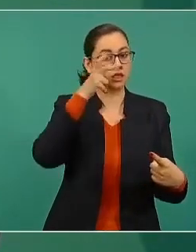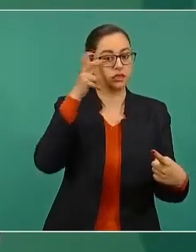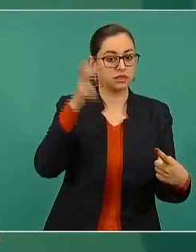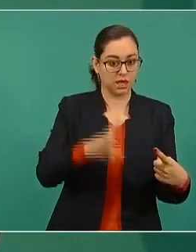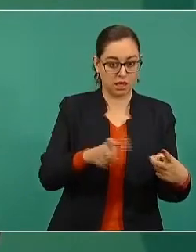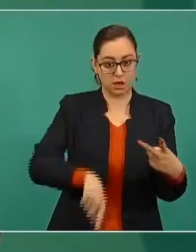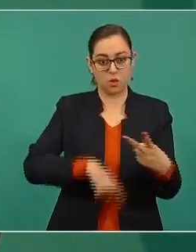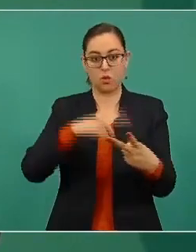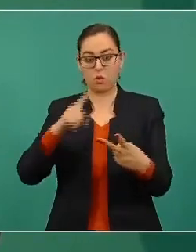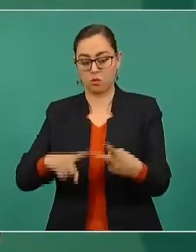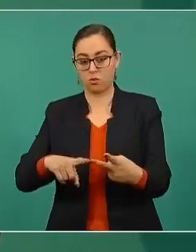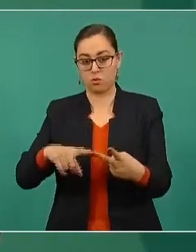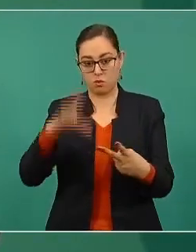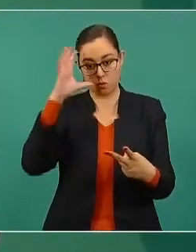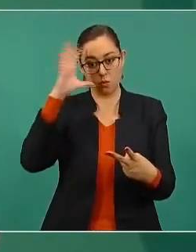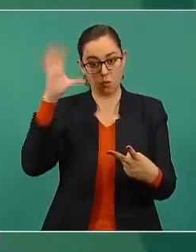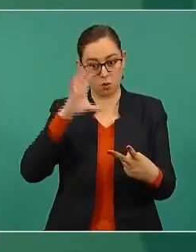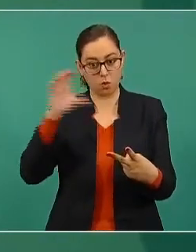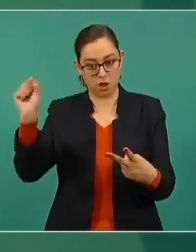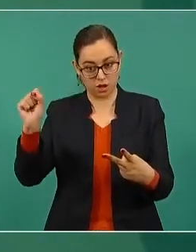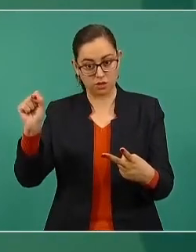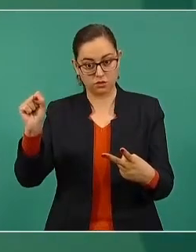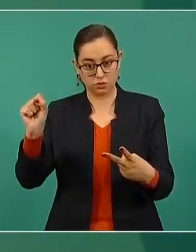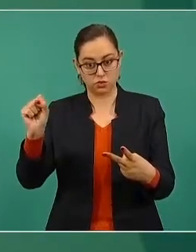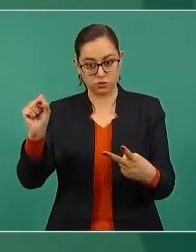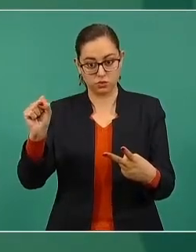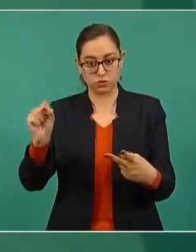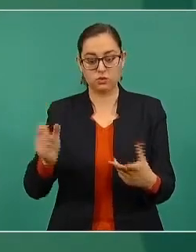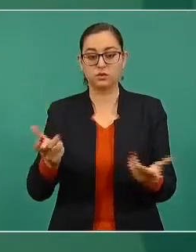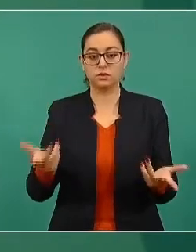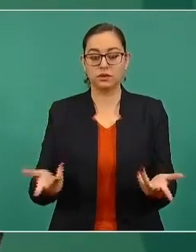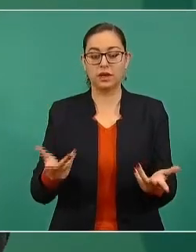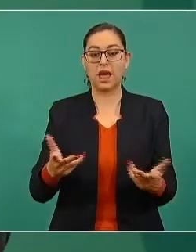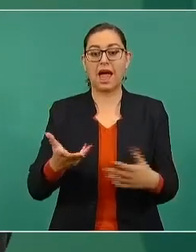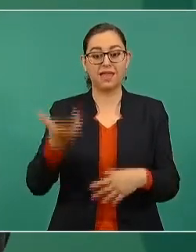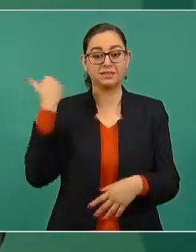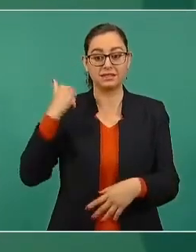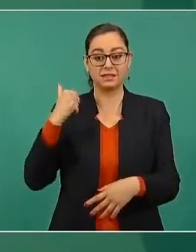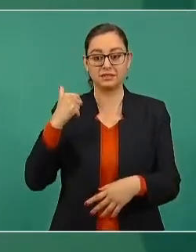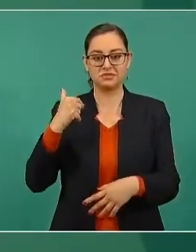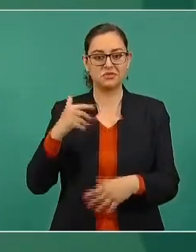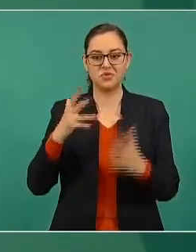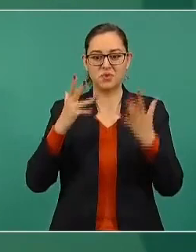de lo que era el territorio del estado de México.